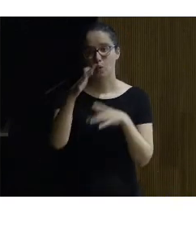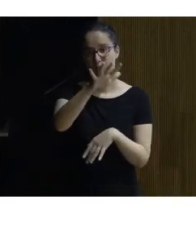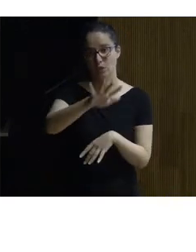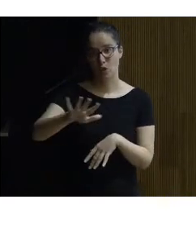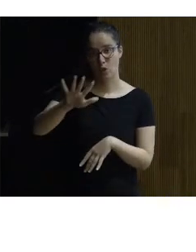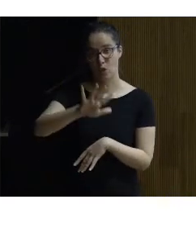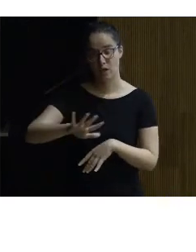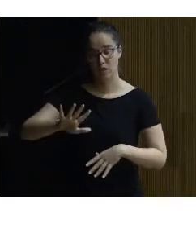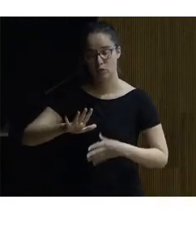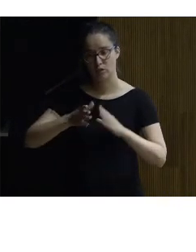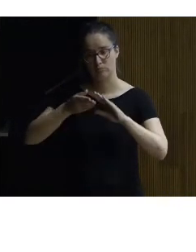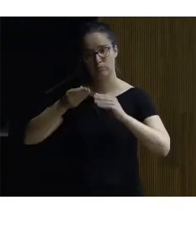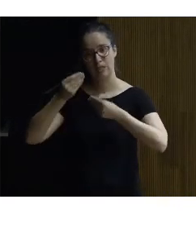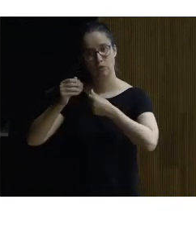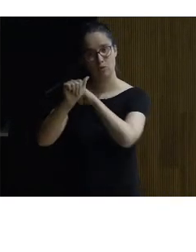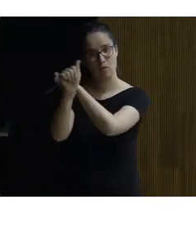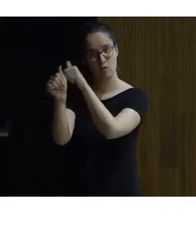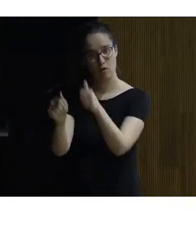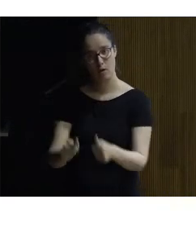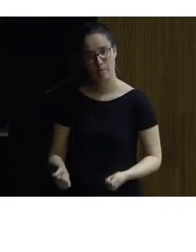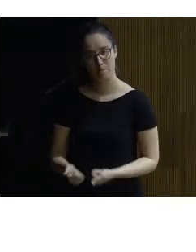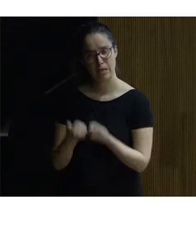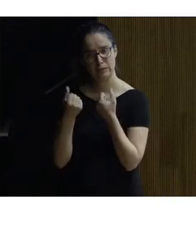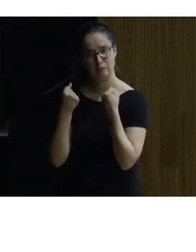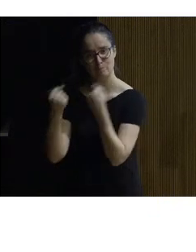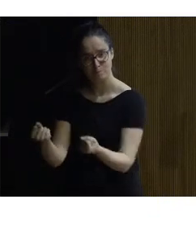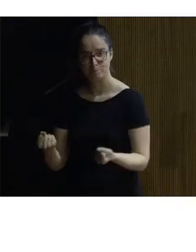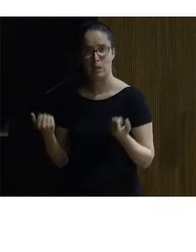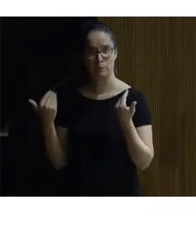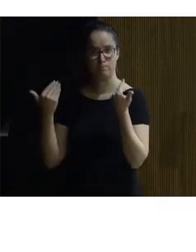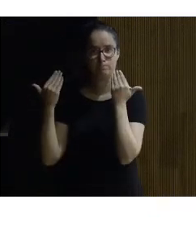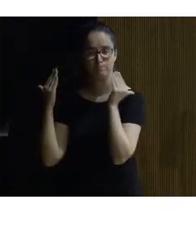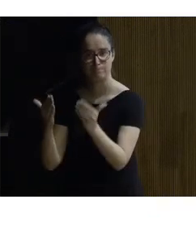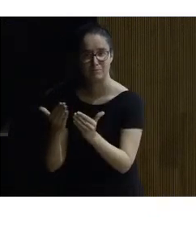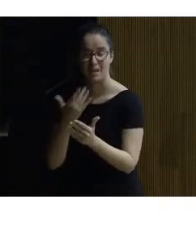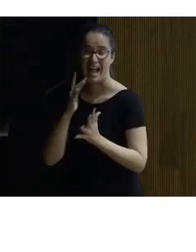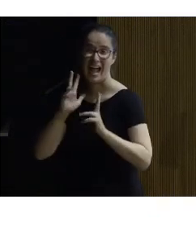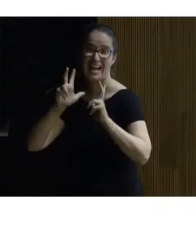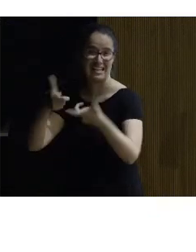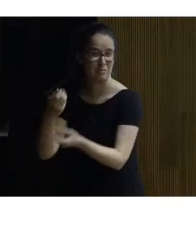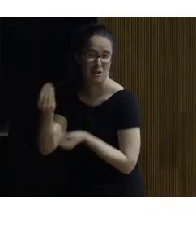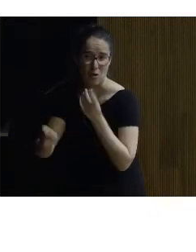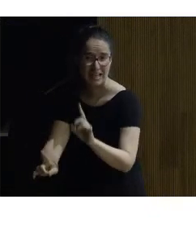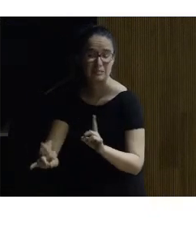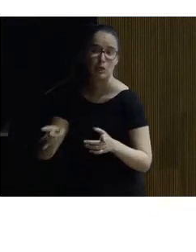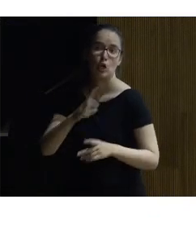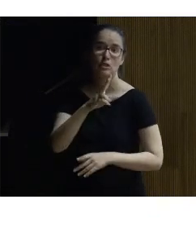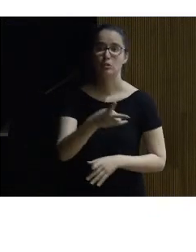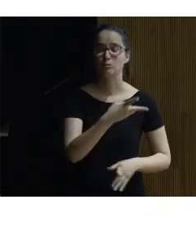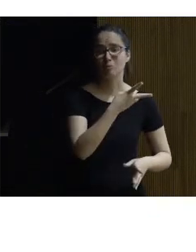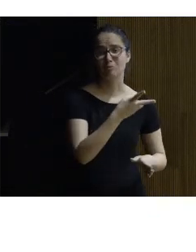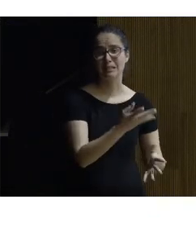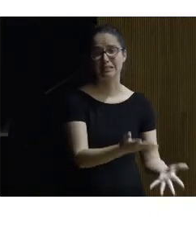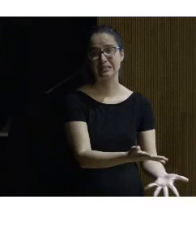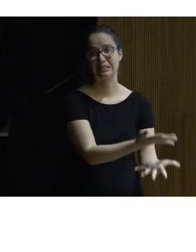la intervención se produce de una manera más intensiva no me gusta la palabra agresiva y otras como más contenida